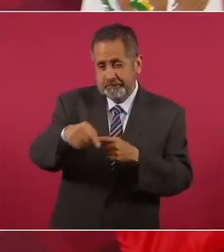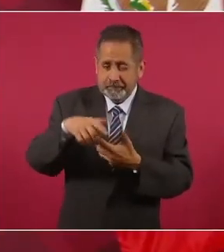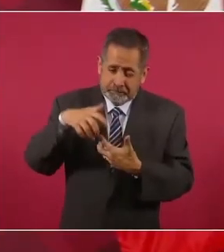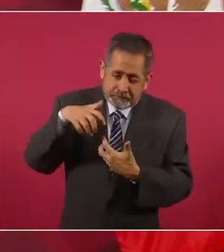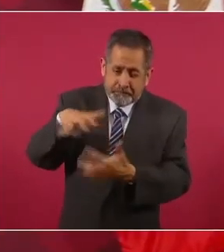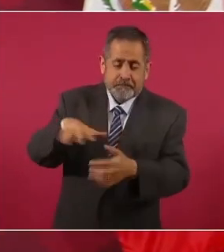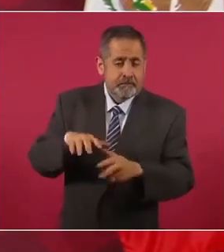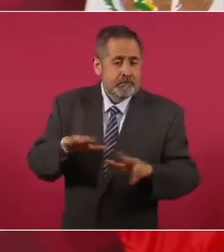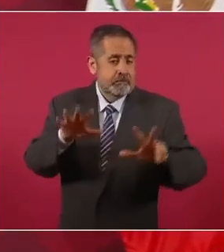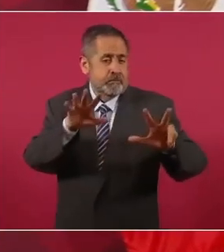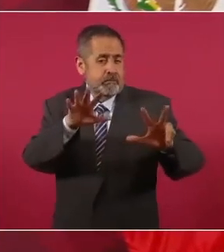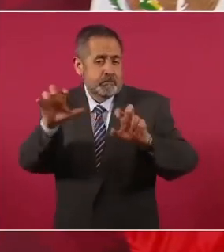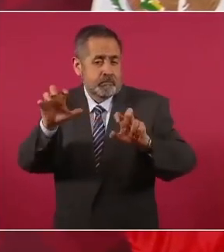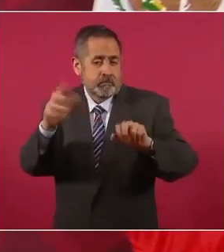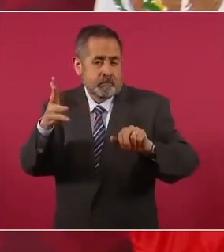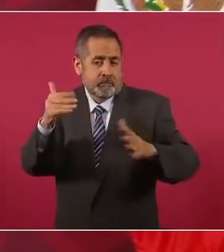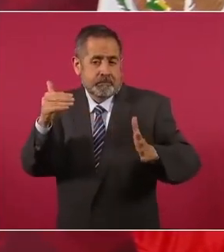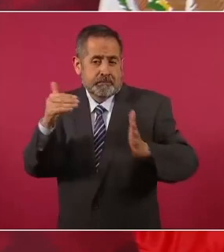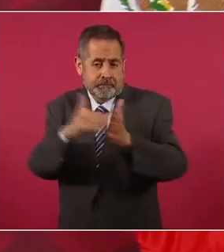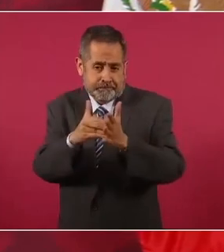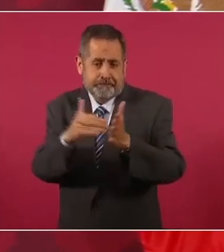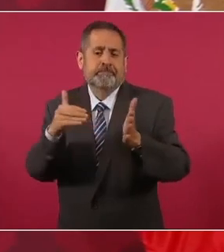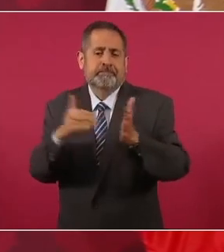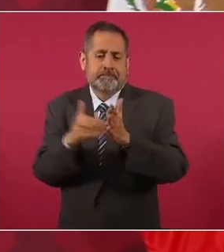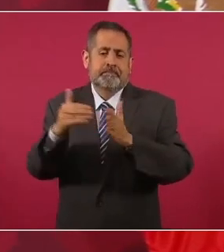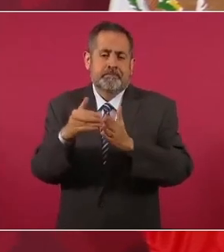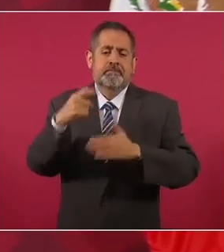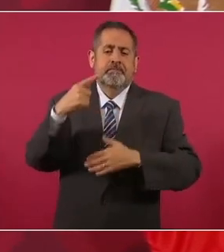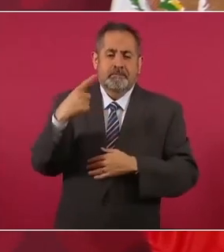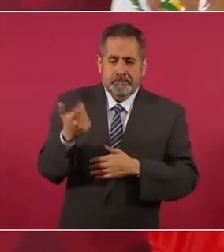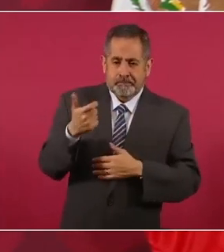850 mil millones de pesos